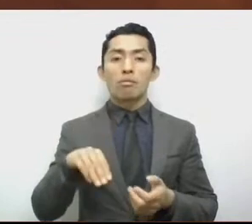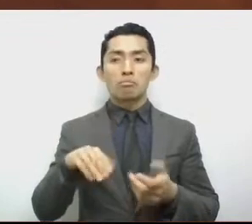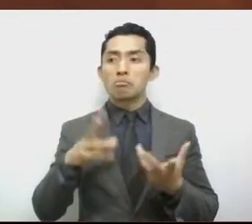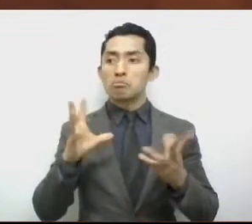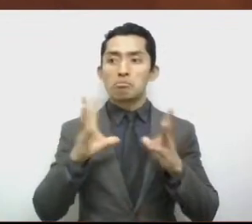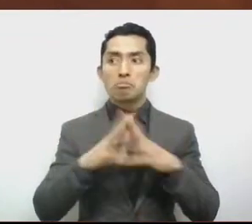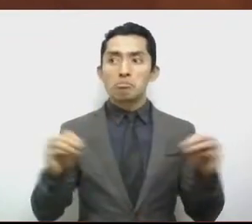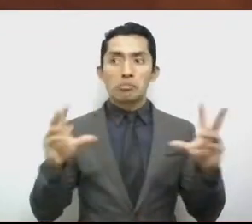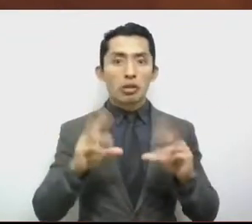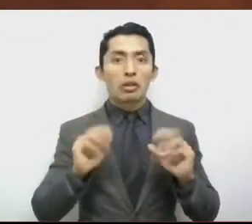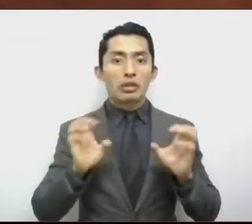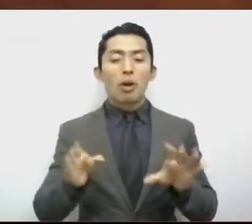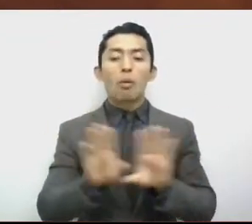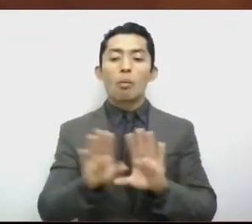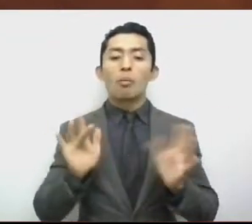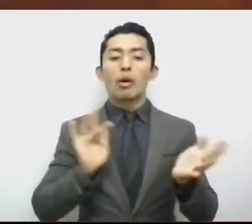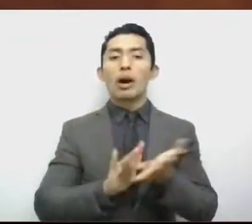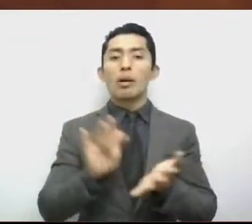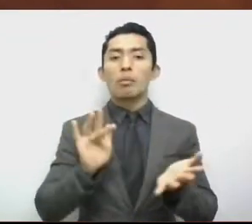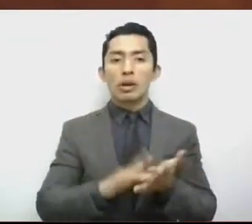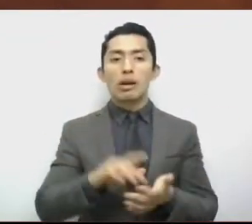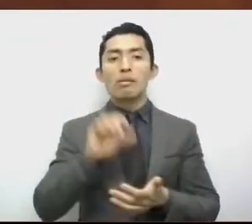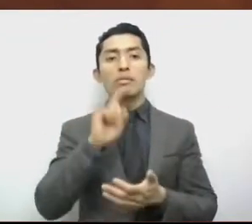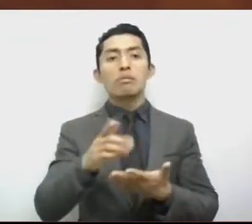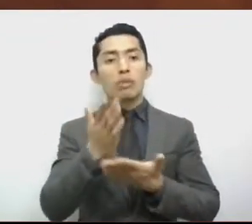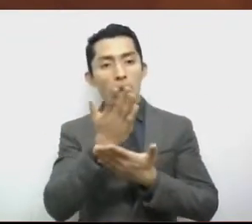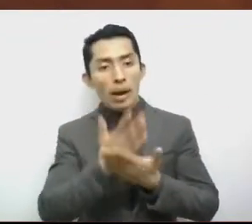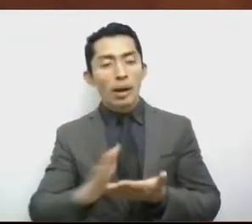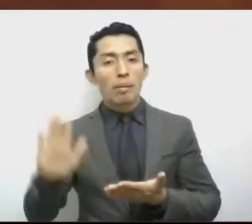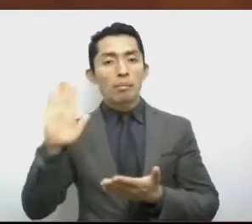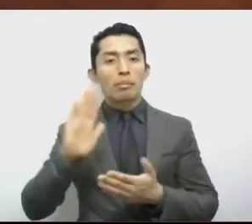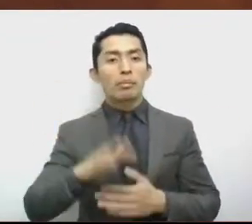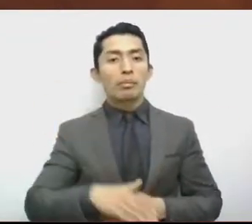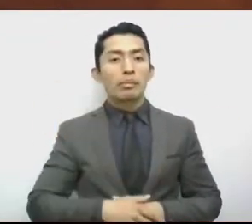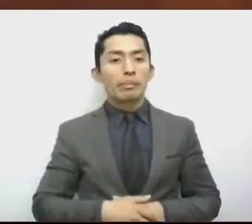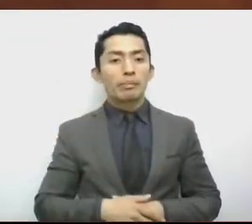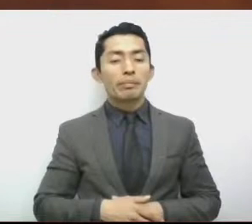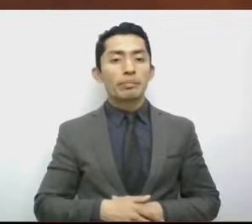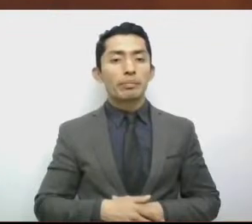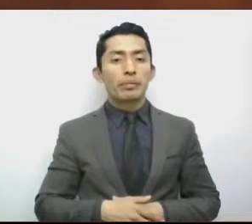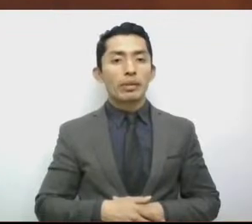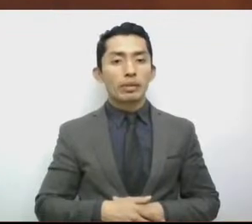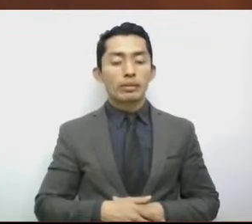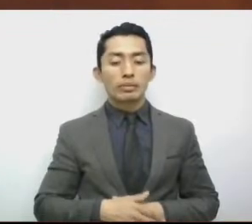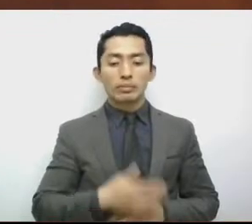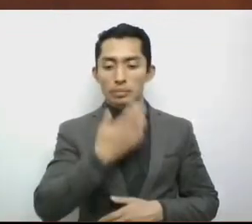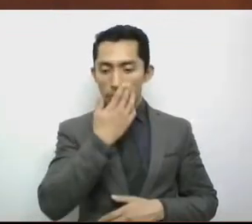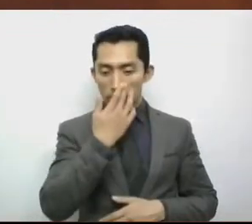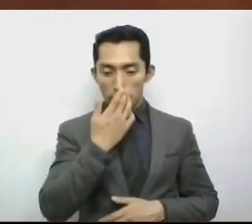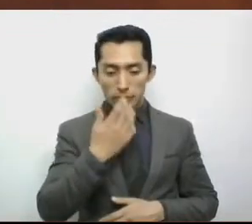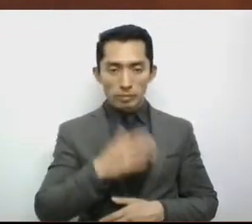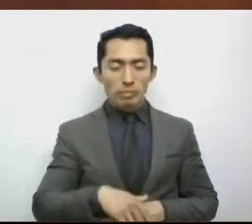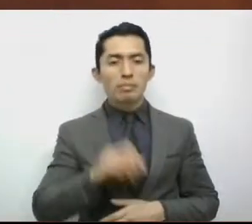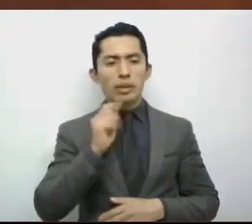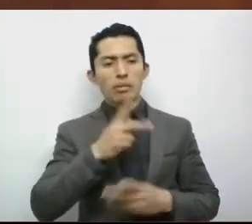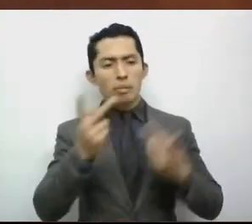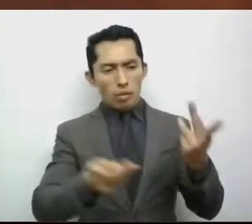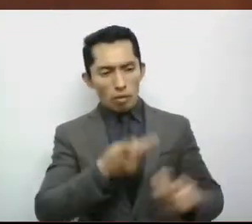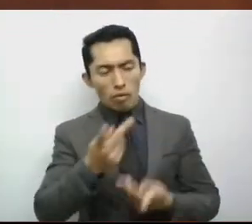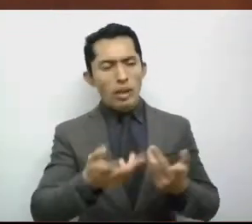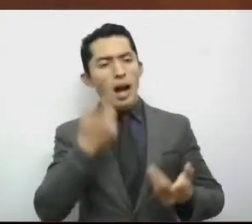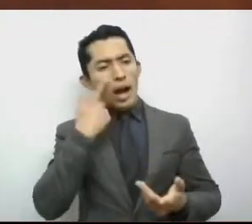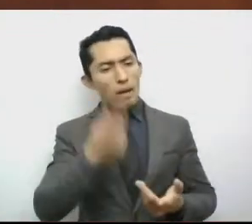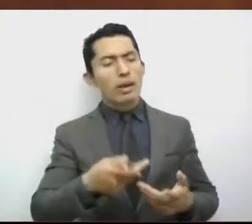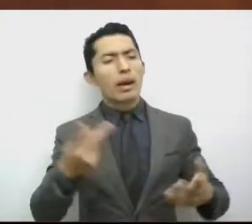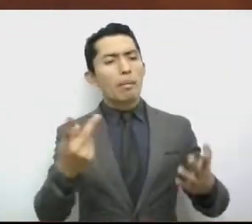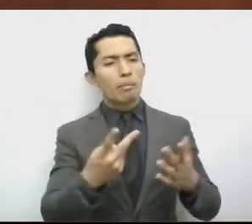Y por otra parte, no se cuestionan las acciones y omisiones de las